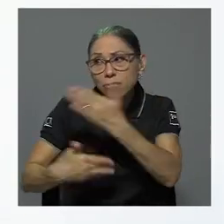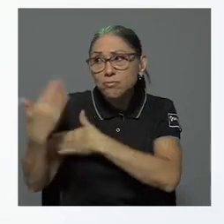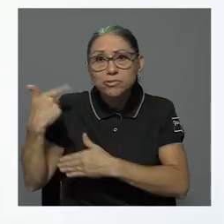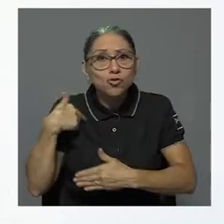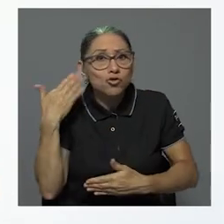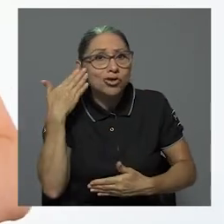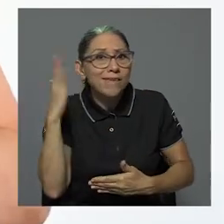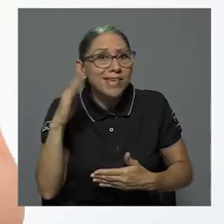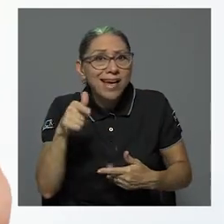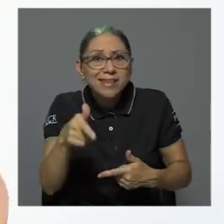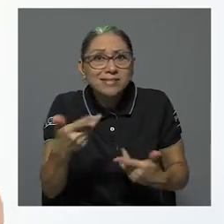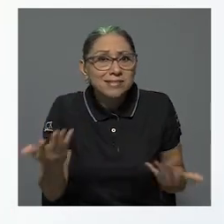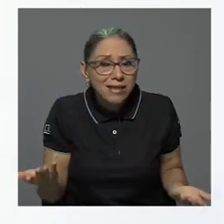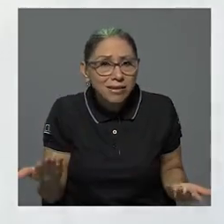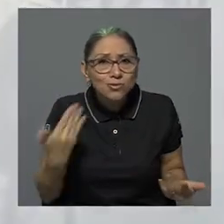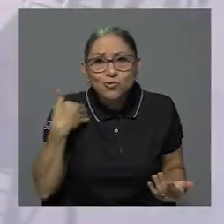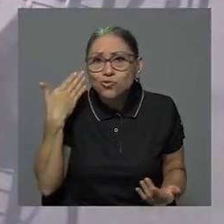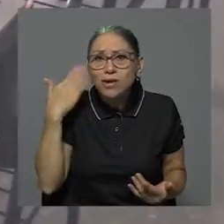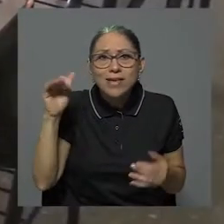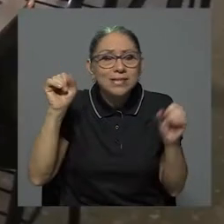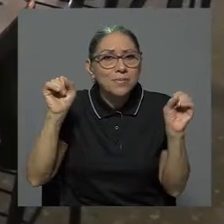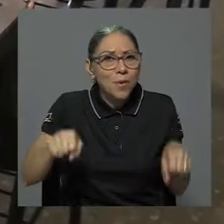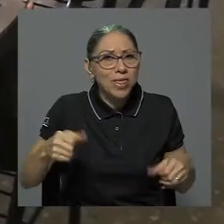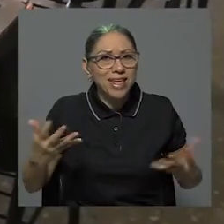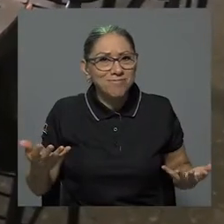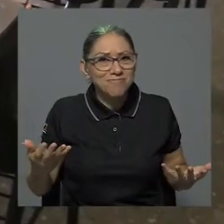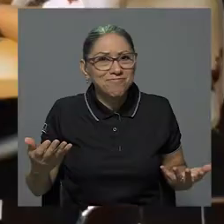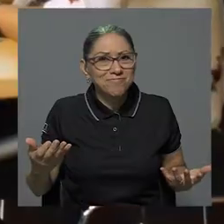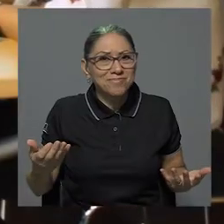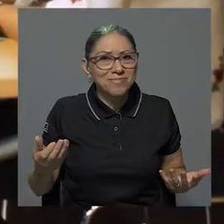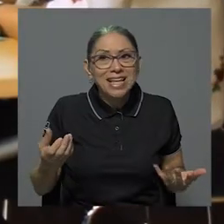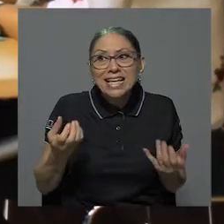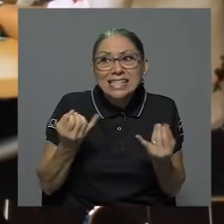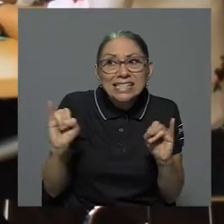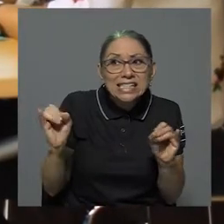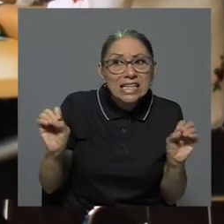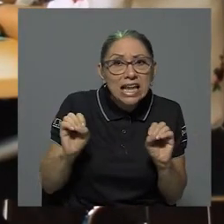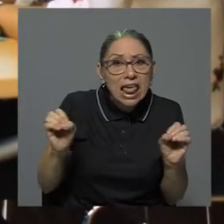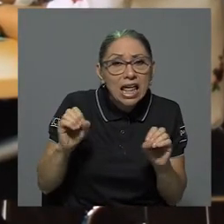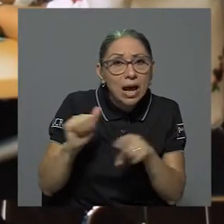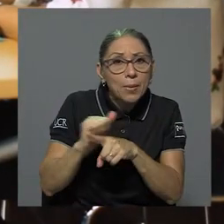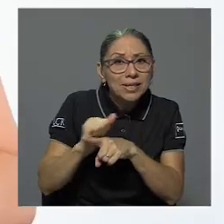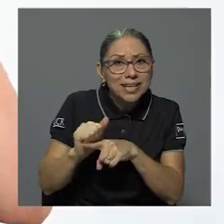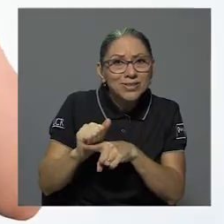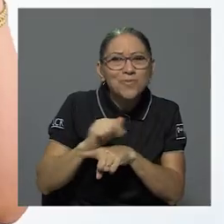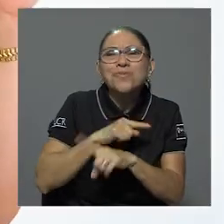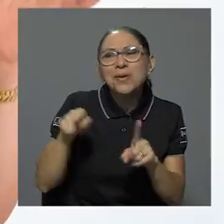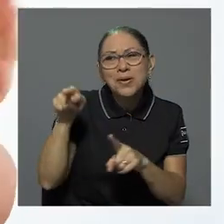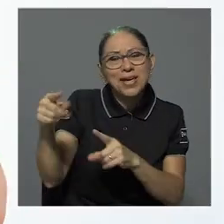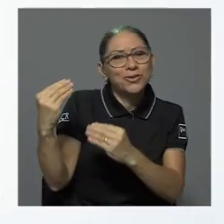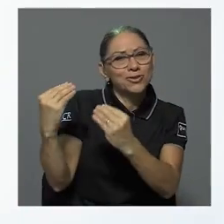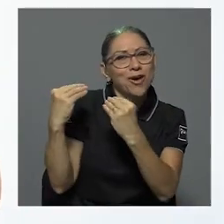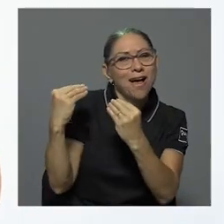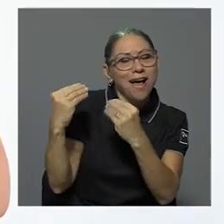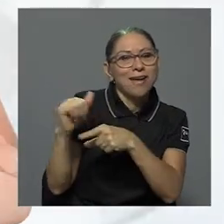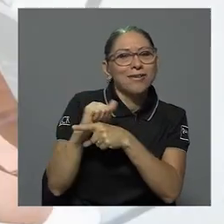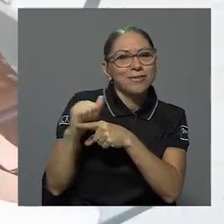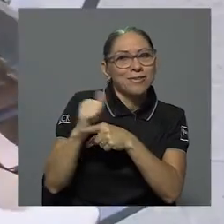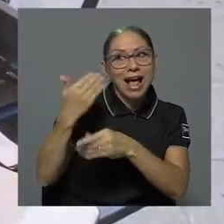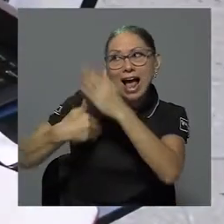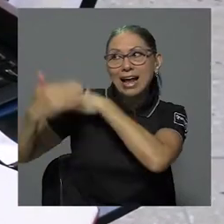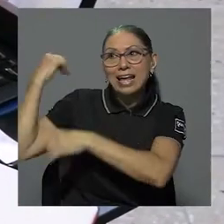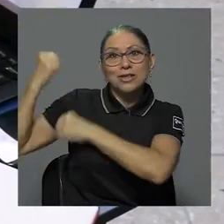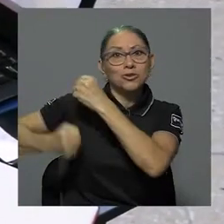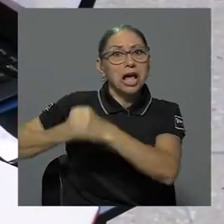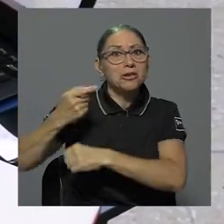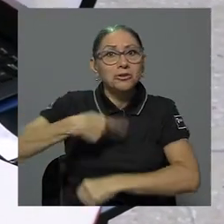existían, que no sabía que se podía, si no hubiera tenido esa capacitación que METICS me dio en aquellos años donde ni